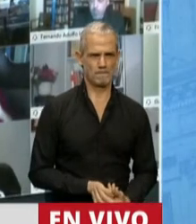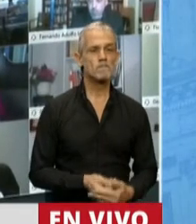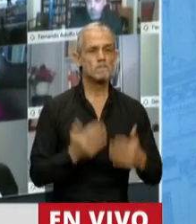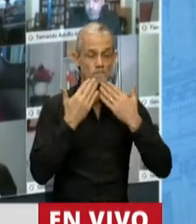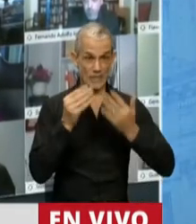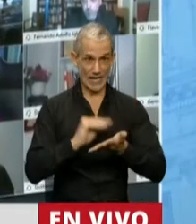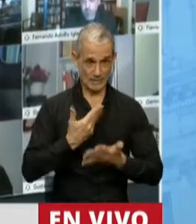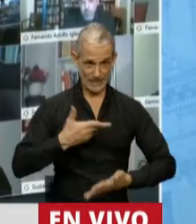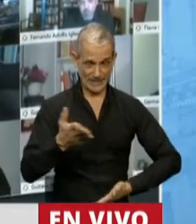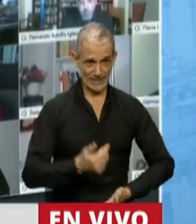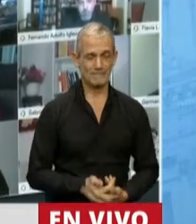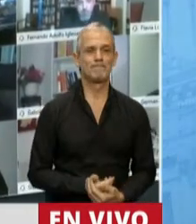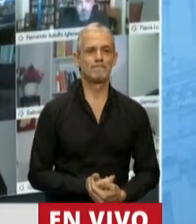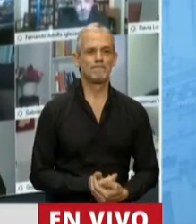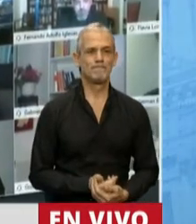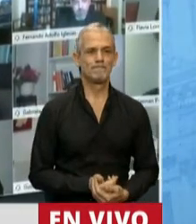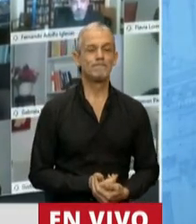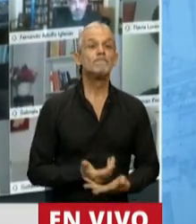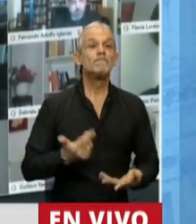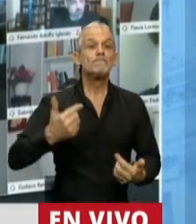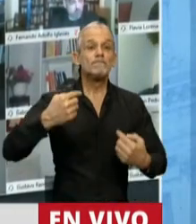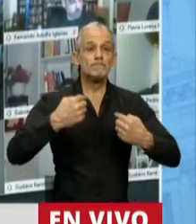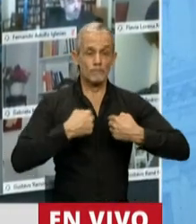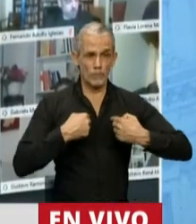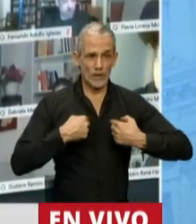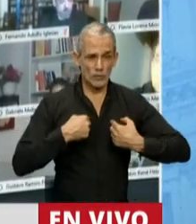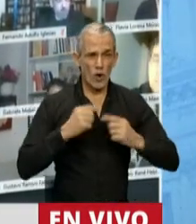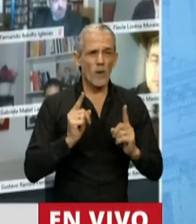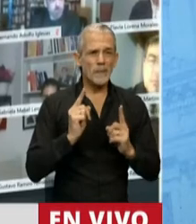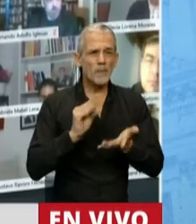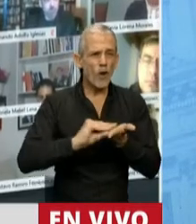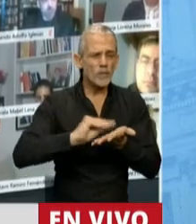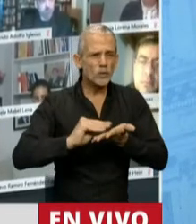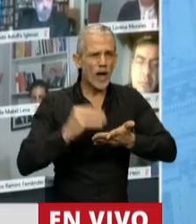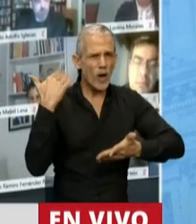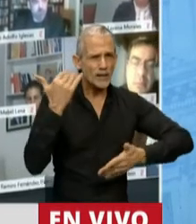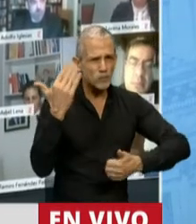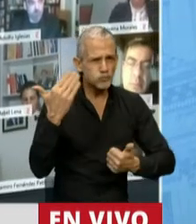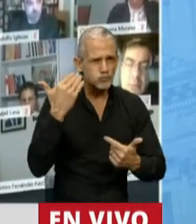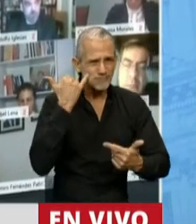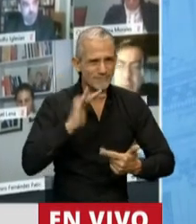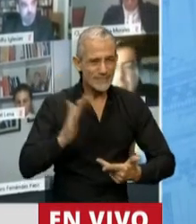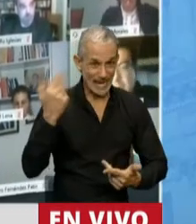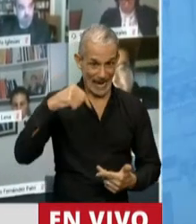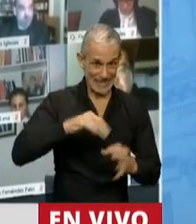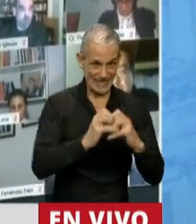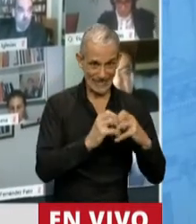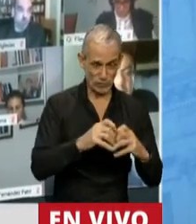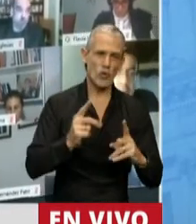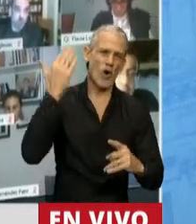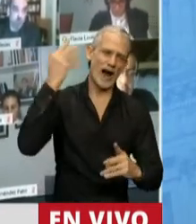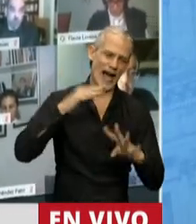Gracias, señor presidente. Y yo retomo la palabra de muchos de los colegas que han hablado en esta y en otras sesiones